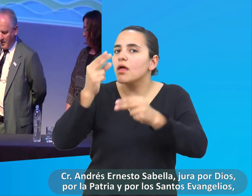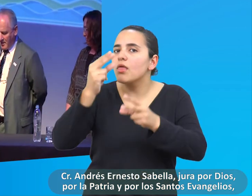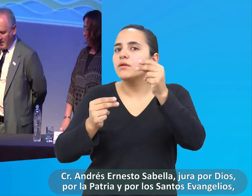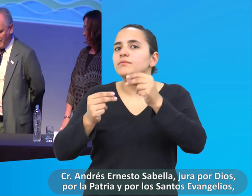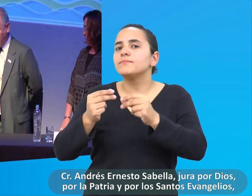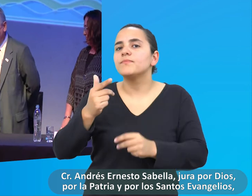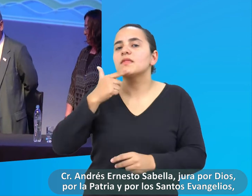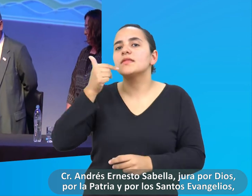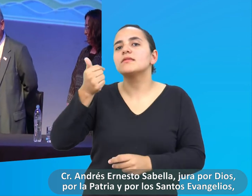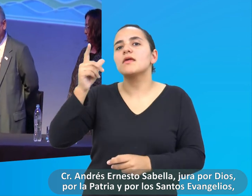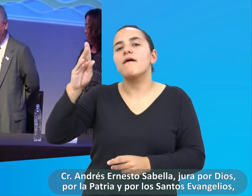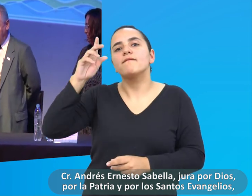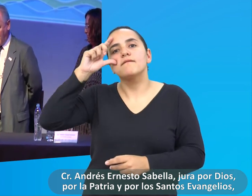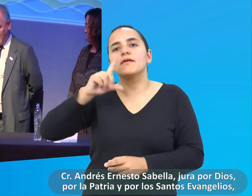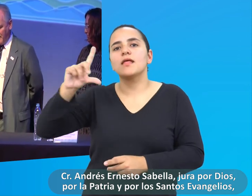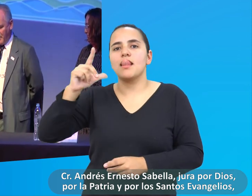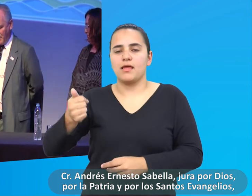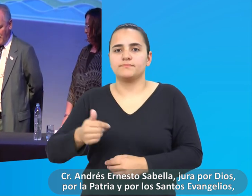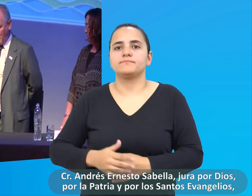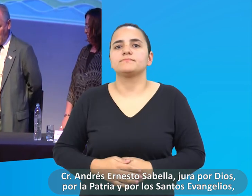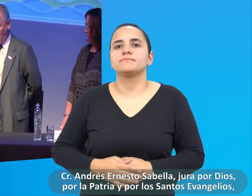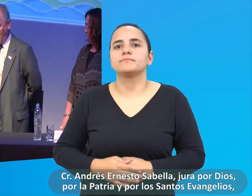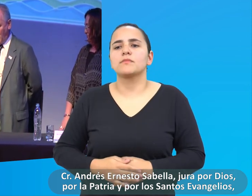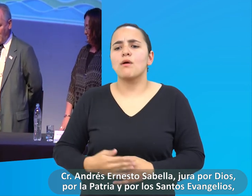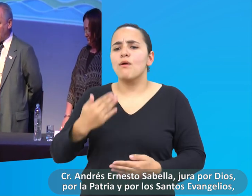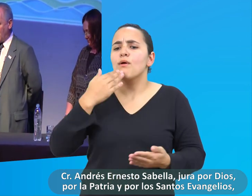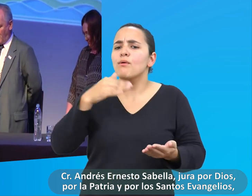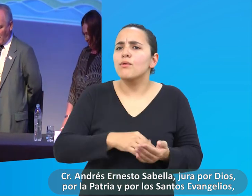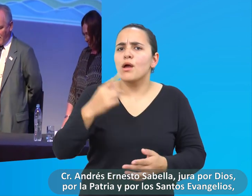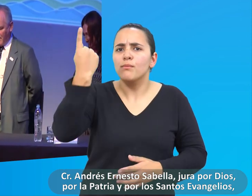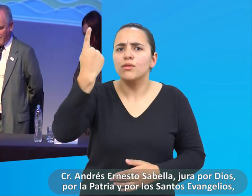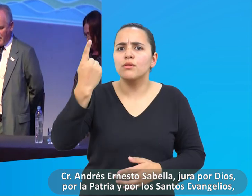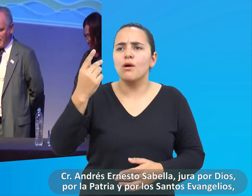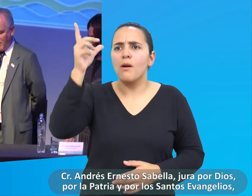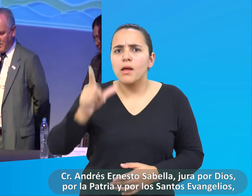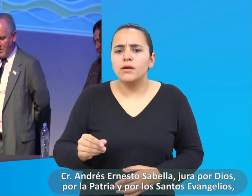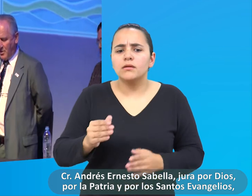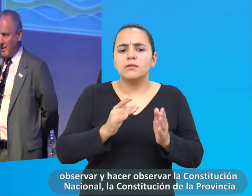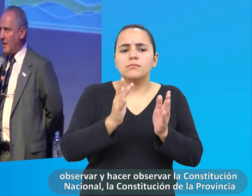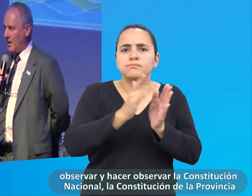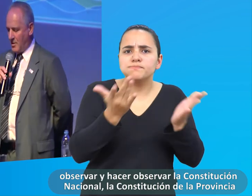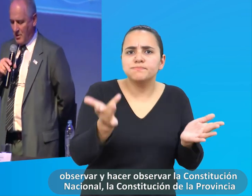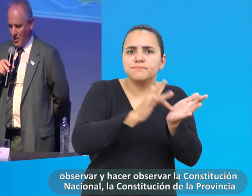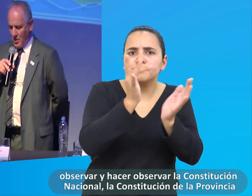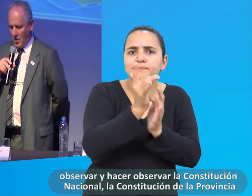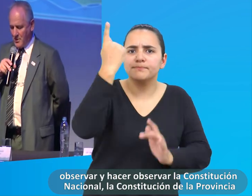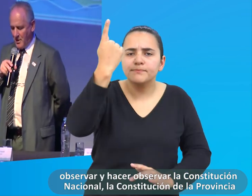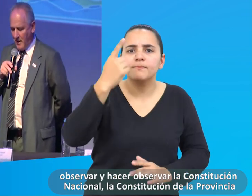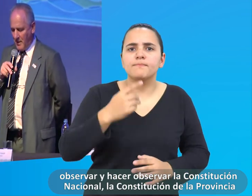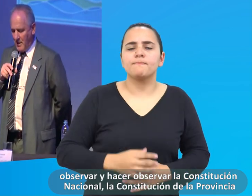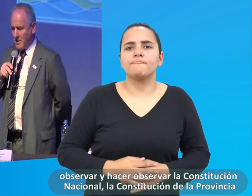Contador Andrés Ernesto Zabela, jura por Dios, por la patria y por los santos evangelios,